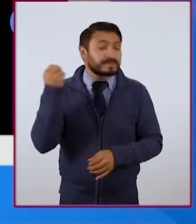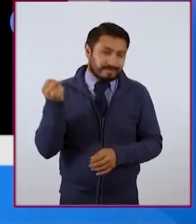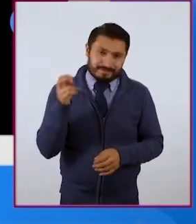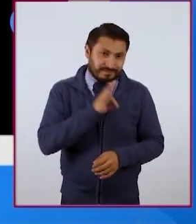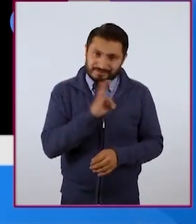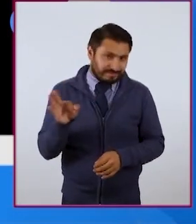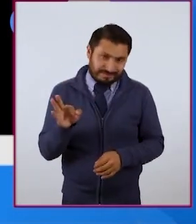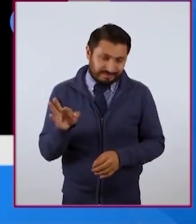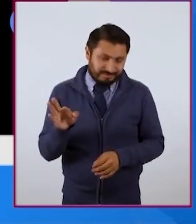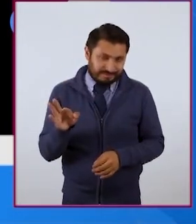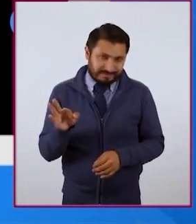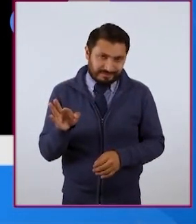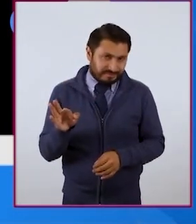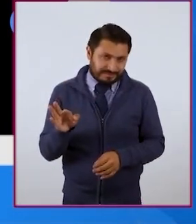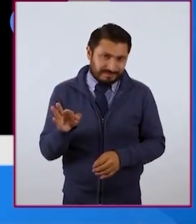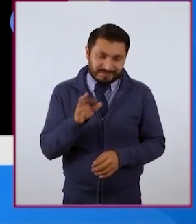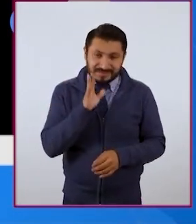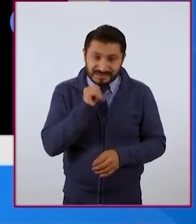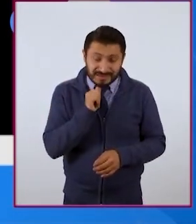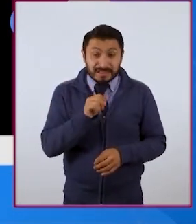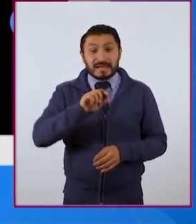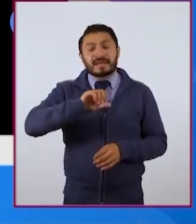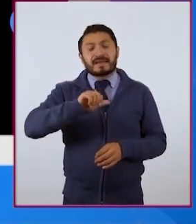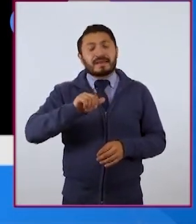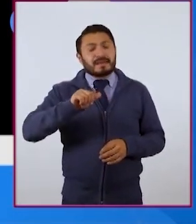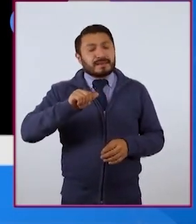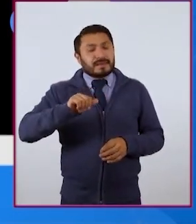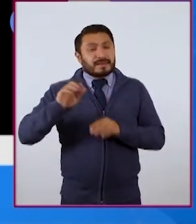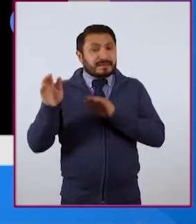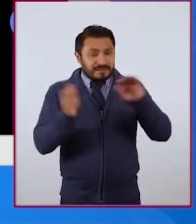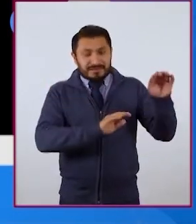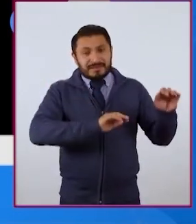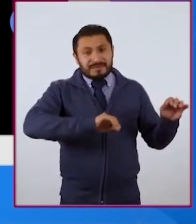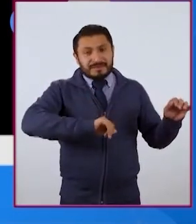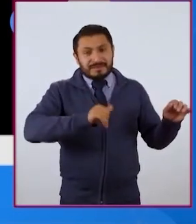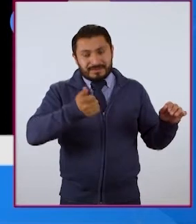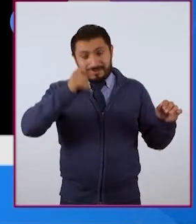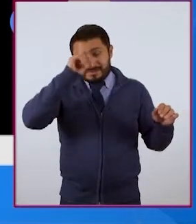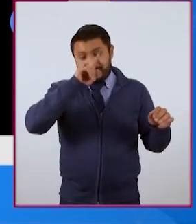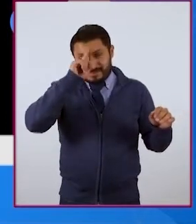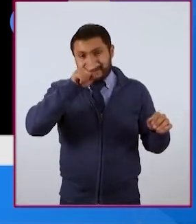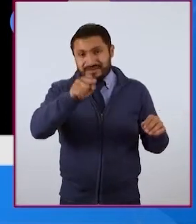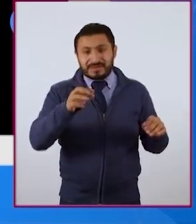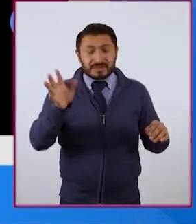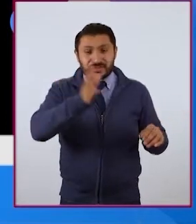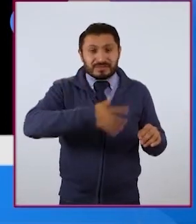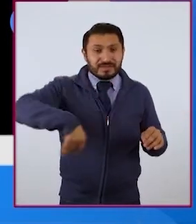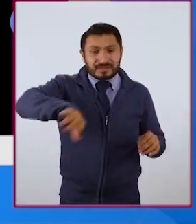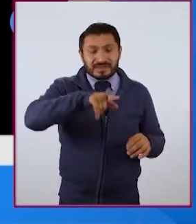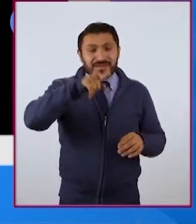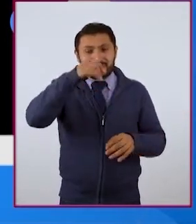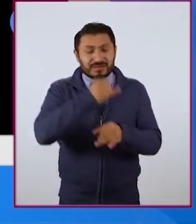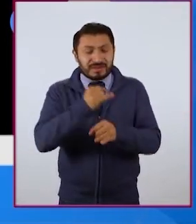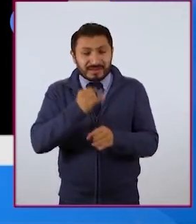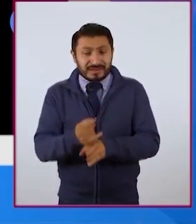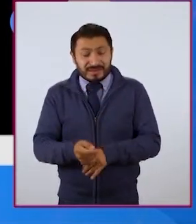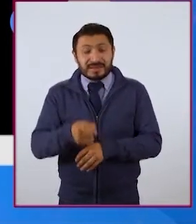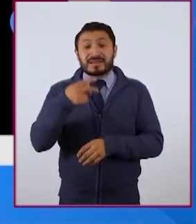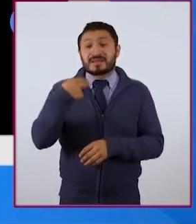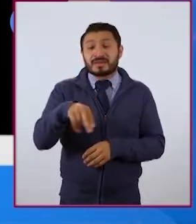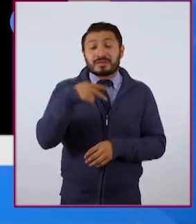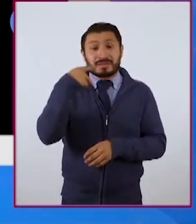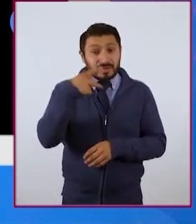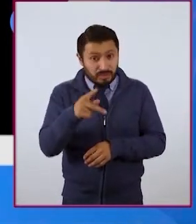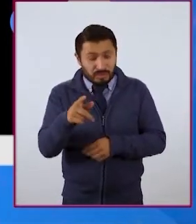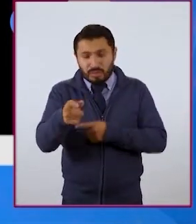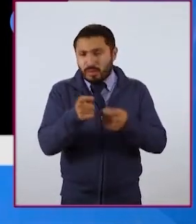siempre sugiero es que te busques en internet, que revises qué información hay sobre ti, tomes control de esa información